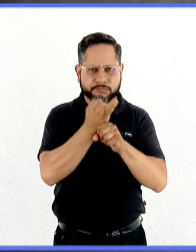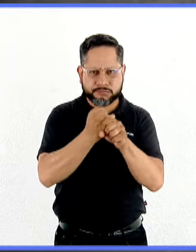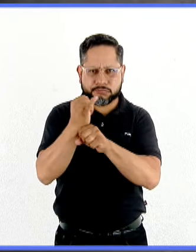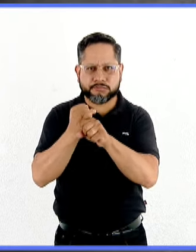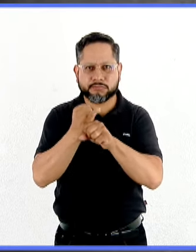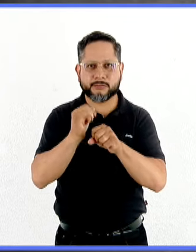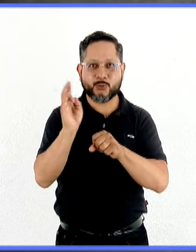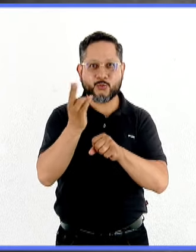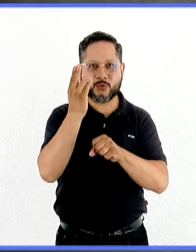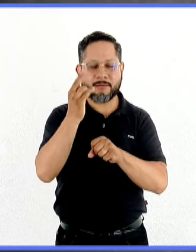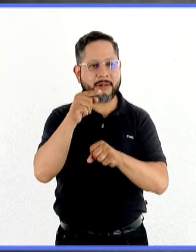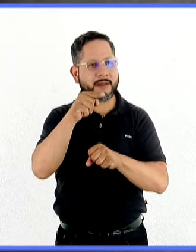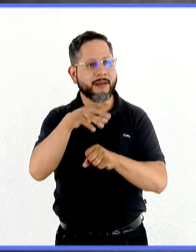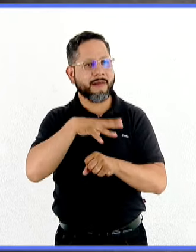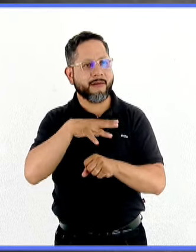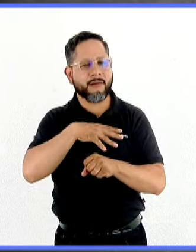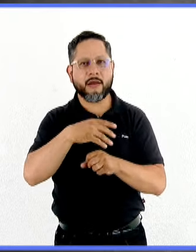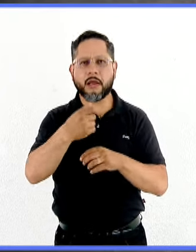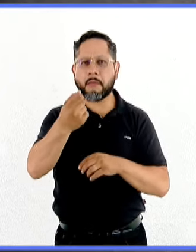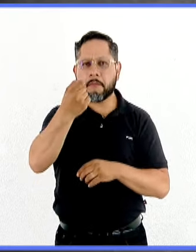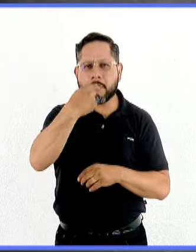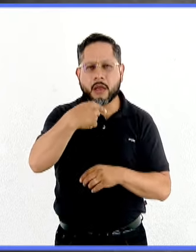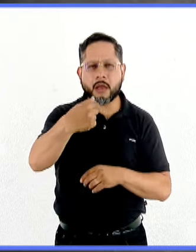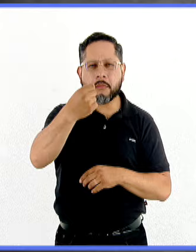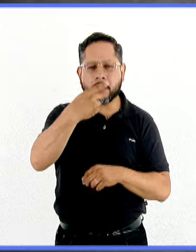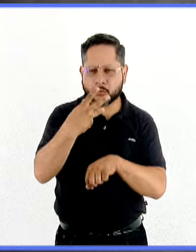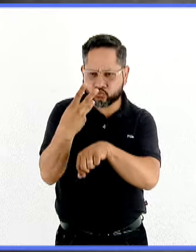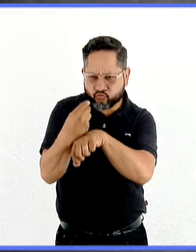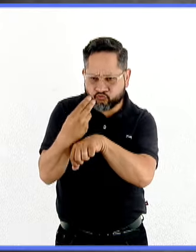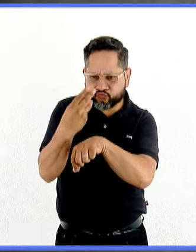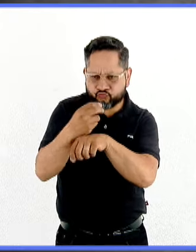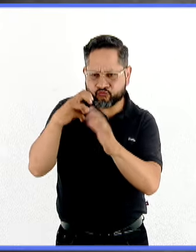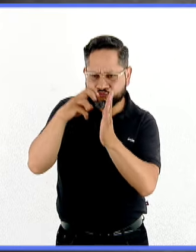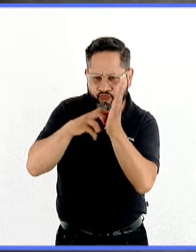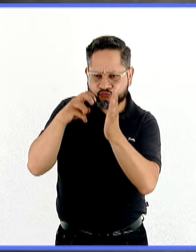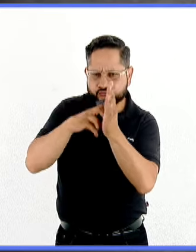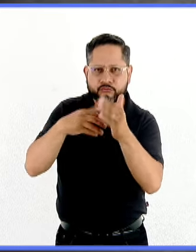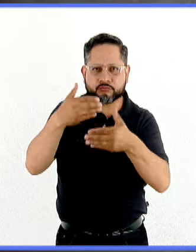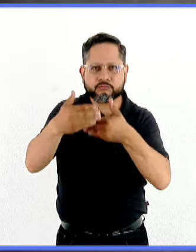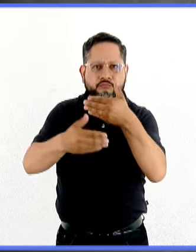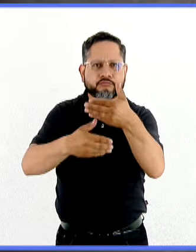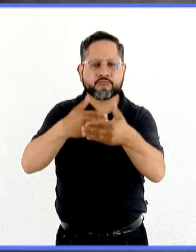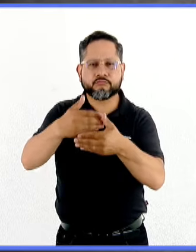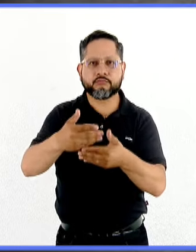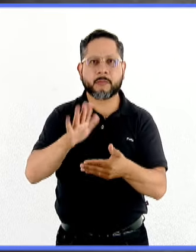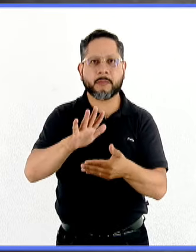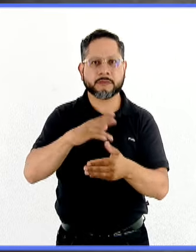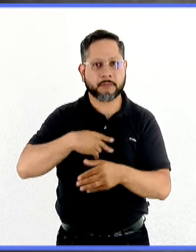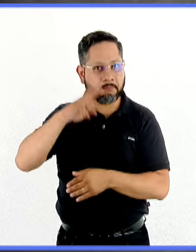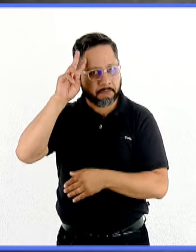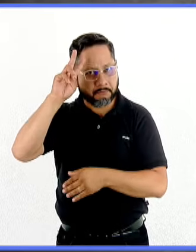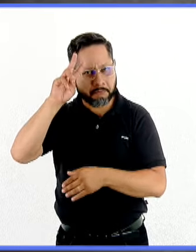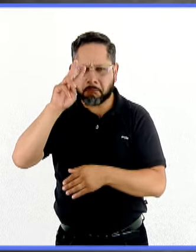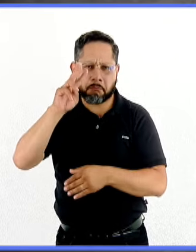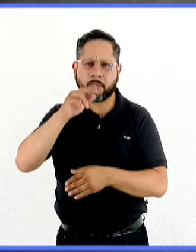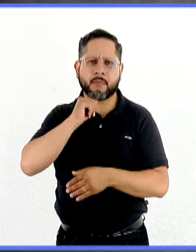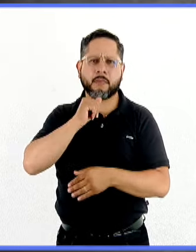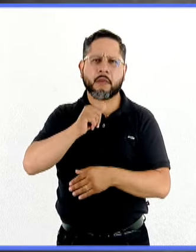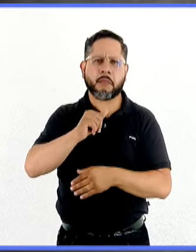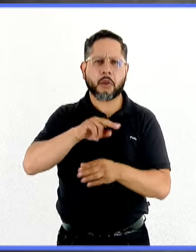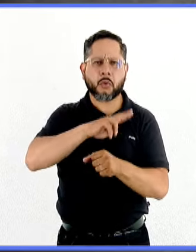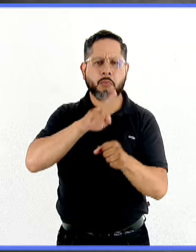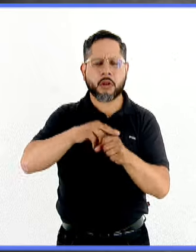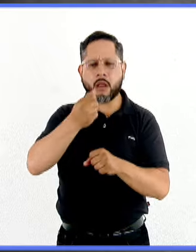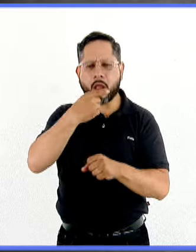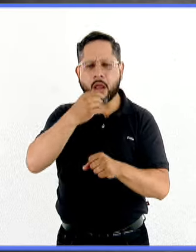facilita justamente el hecho de que los medicamentos se han ido afinando también, a tratar de disminuir los efectos secundarios, a tratar de evitar la situación del